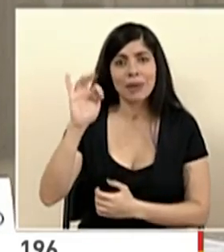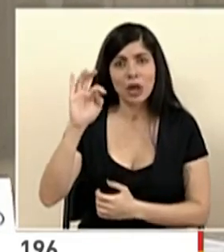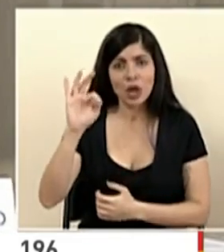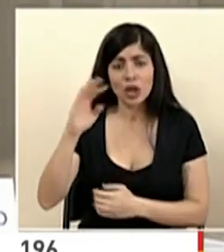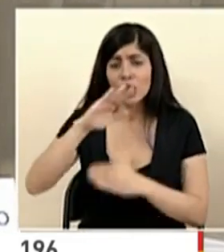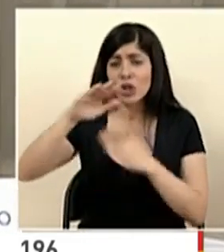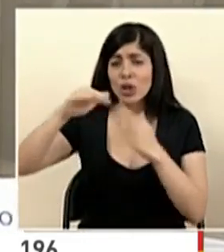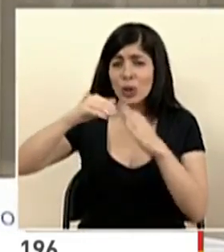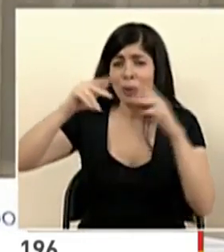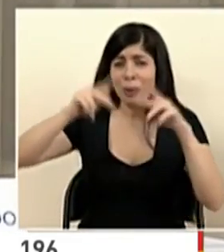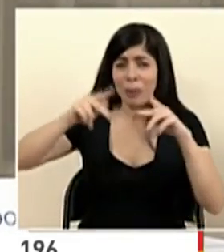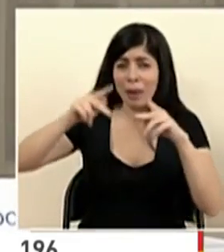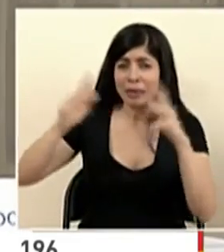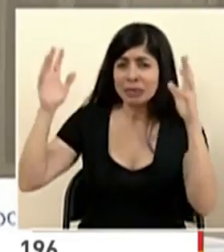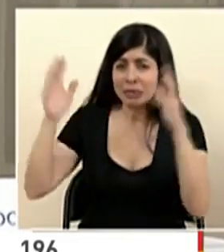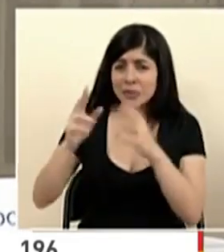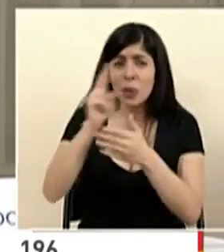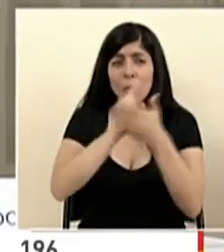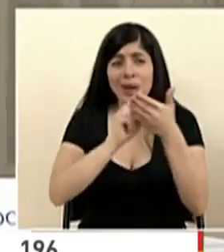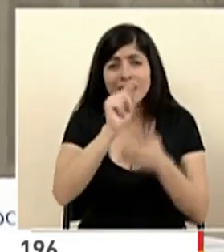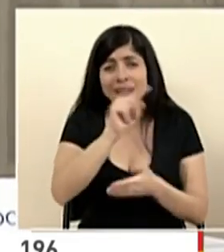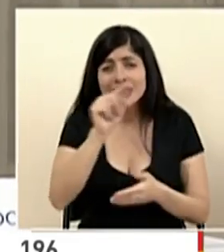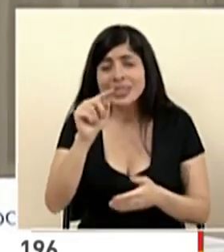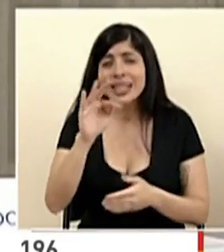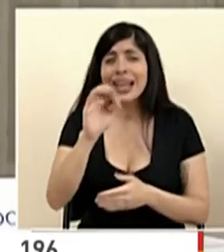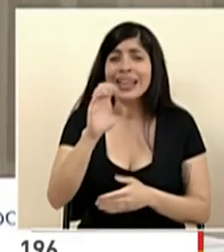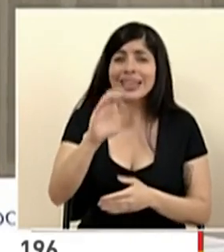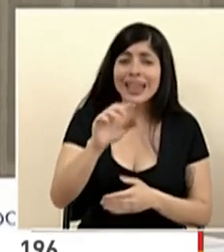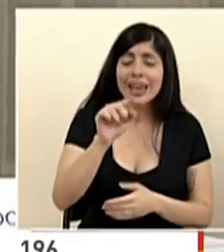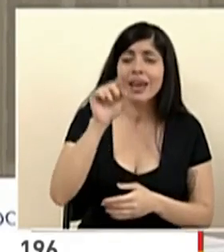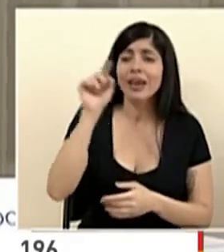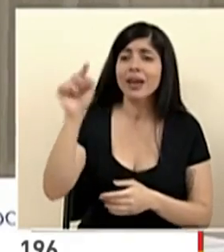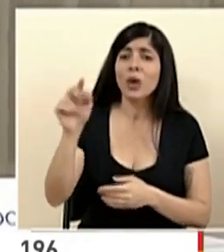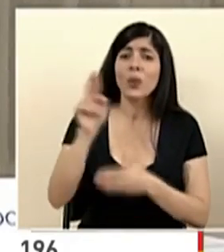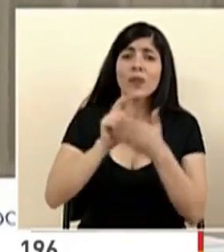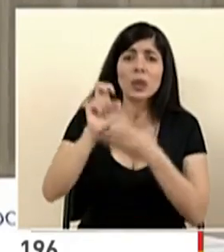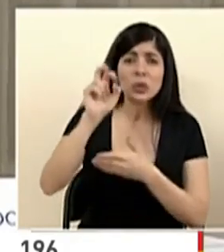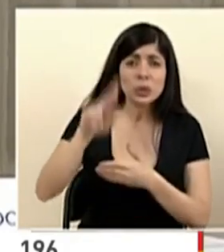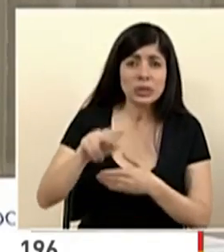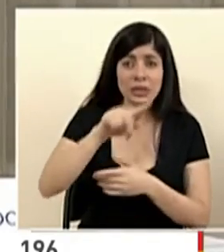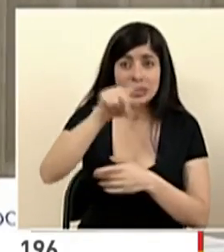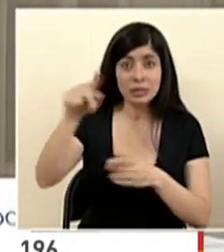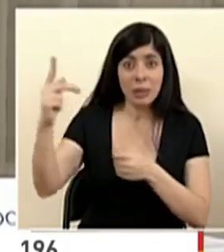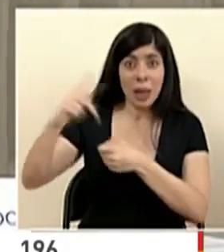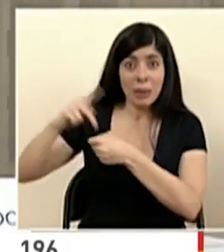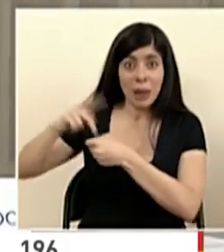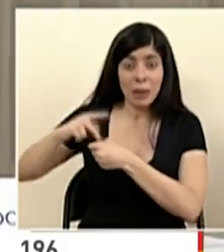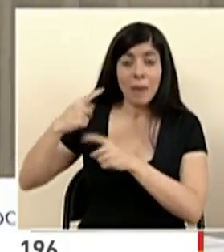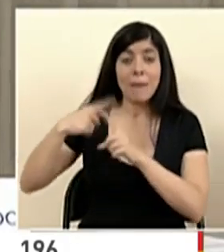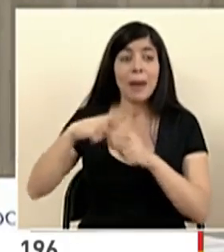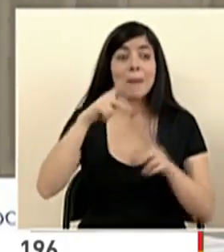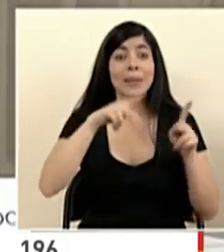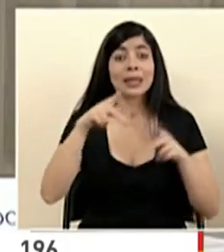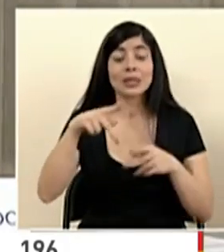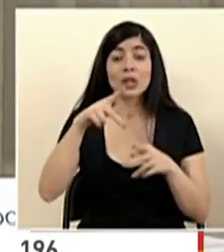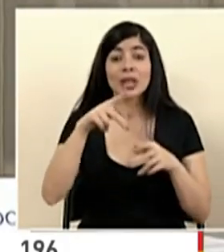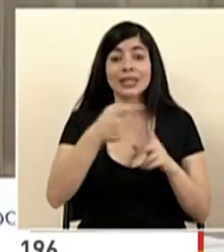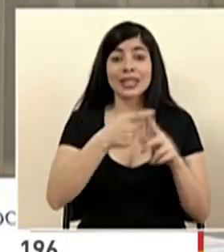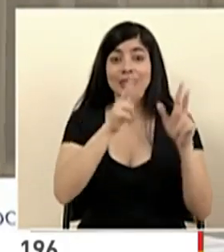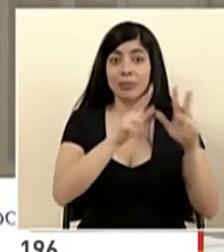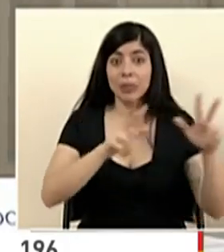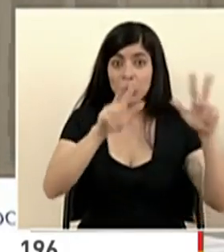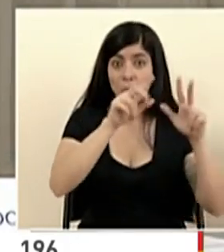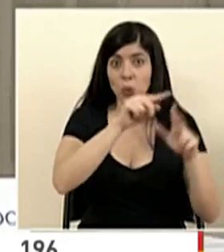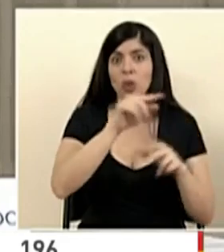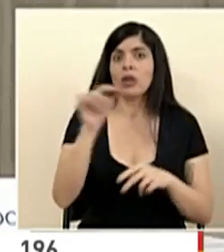que participaron, tanto de las universidades, del tecnológico, de la UCR, a las personas del PNUD, agradecerle